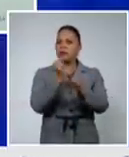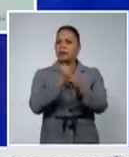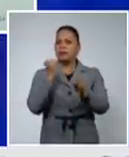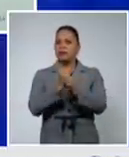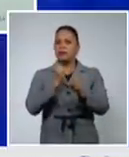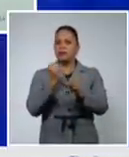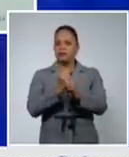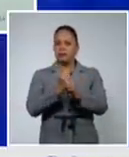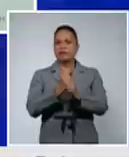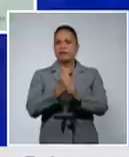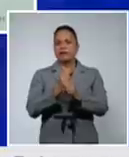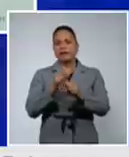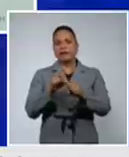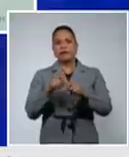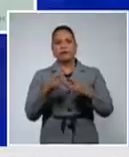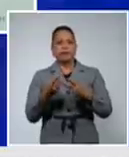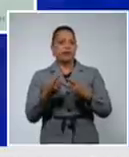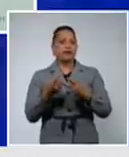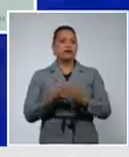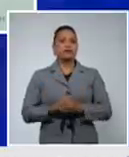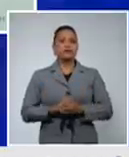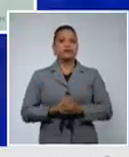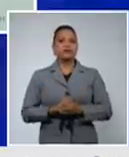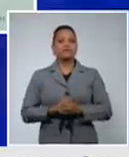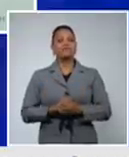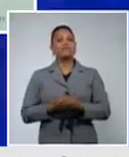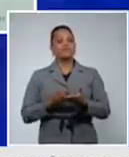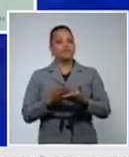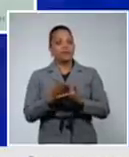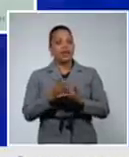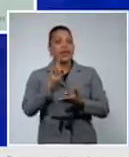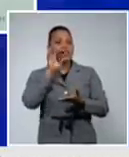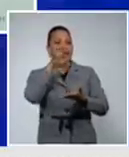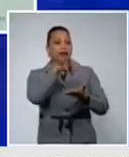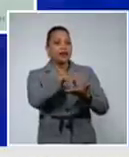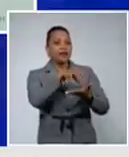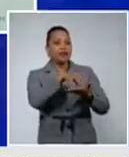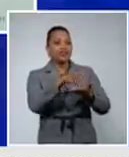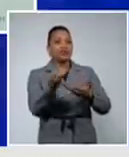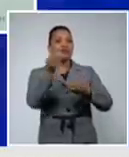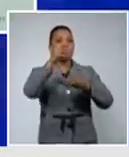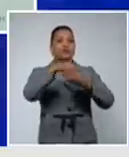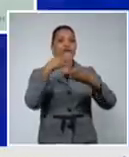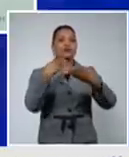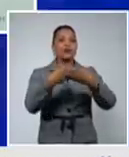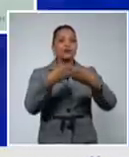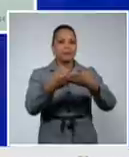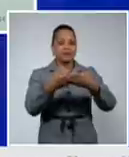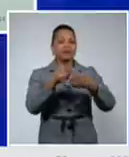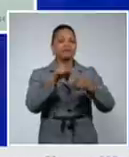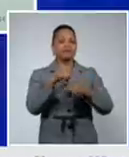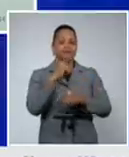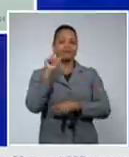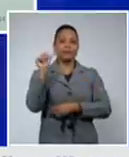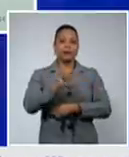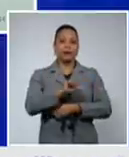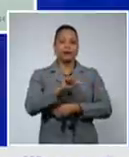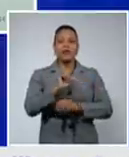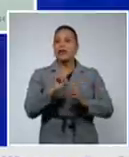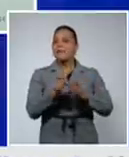en la cual además incide evento institucional el mayor número en el municipio